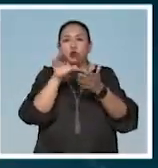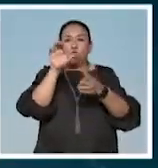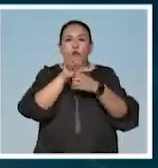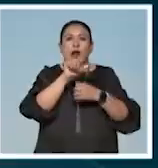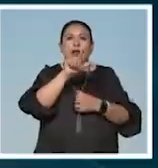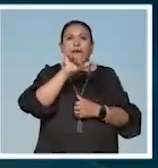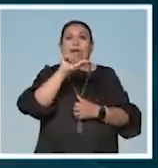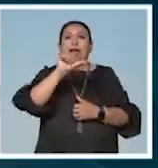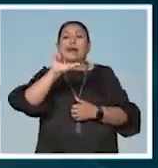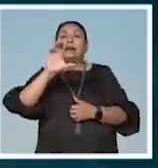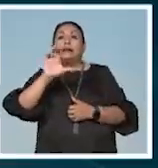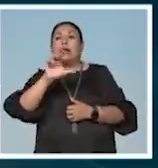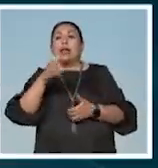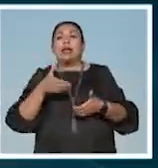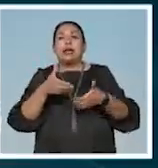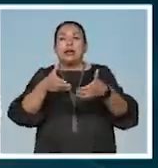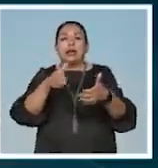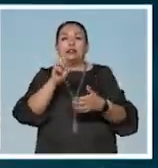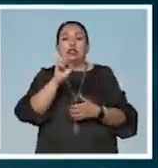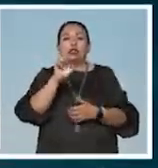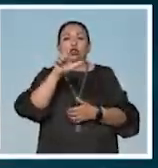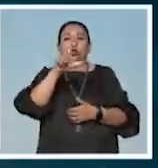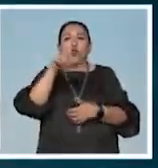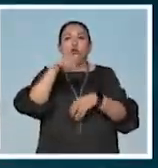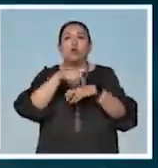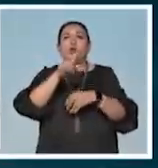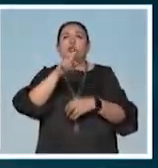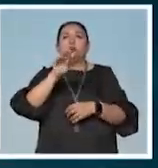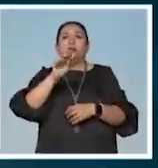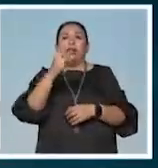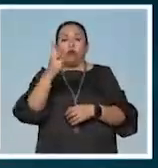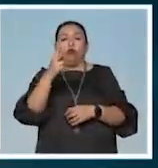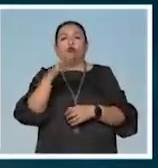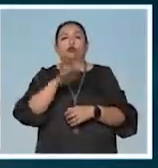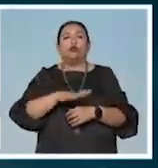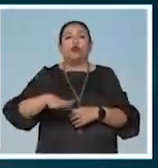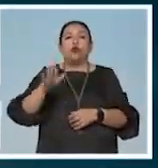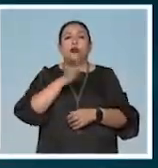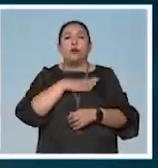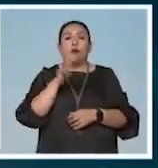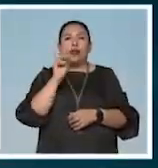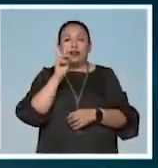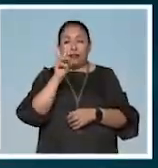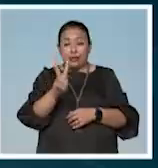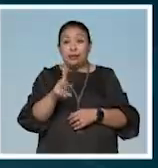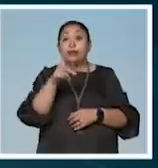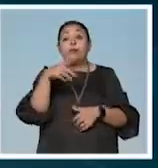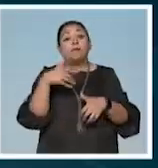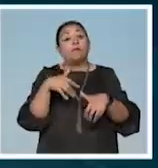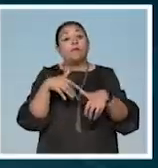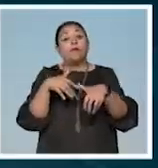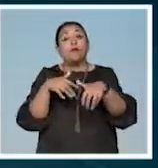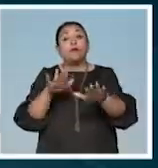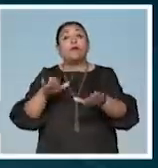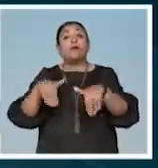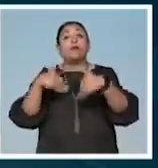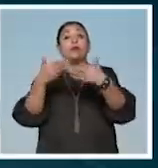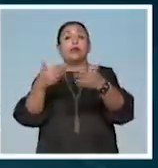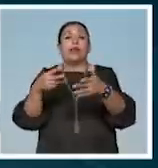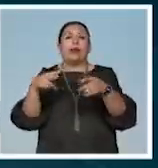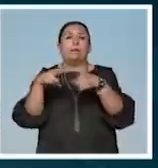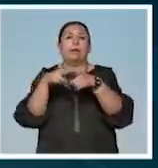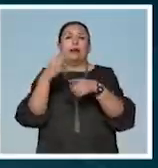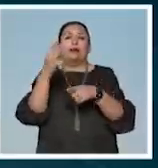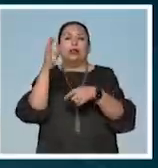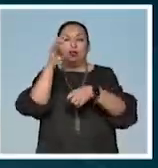las AC que se encuentra en la calle Sol número 192 en la colonia Buenavista. El contingente de marchantes llegará a la plaza de las tres